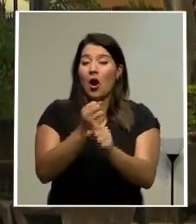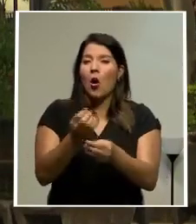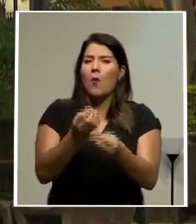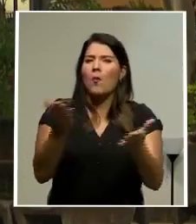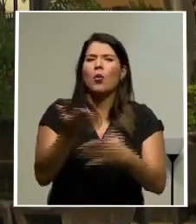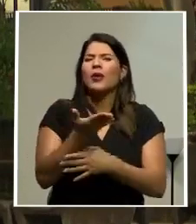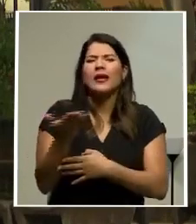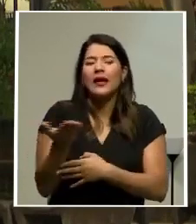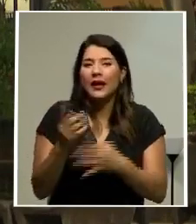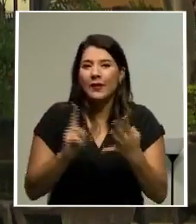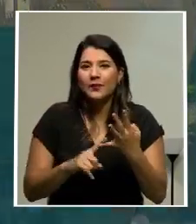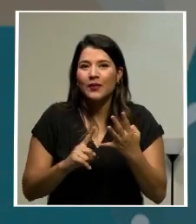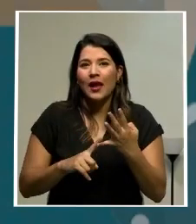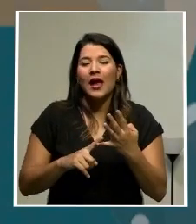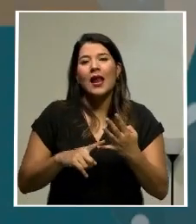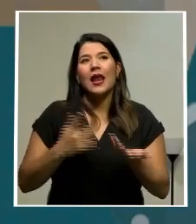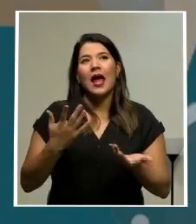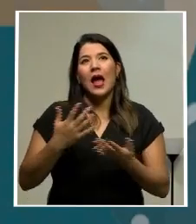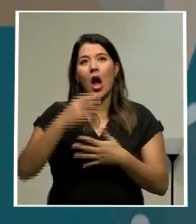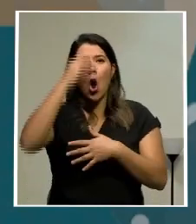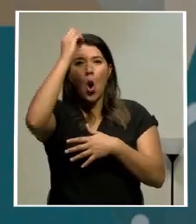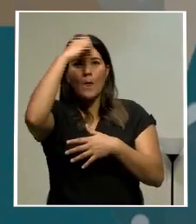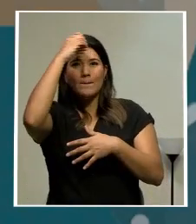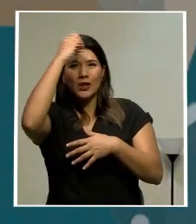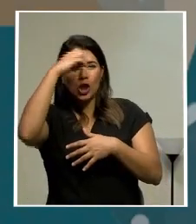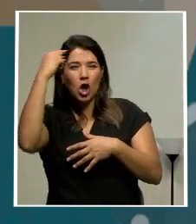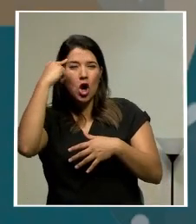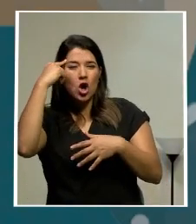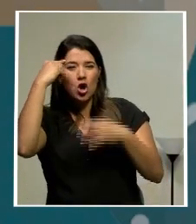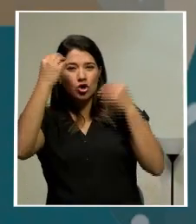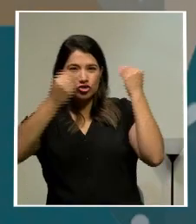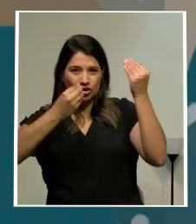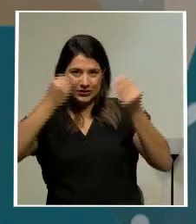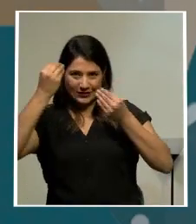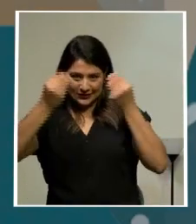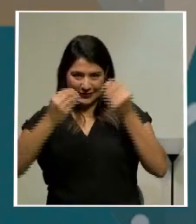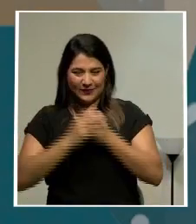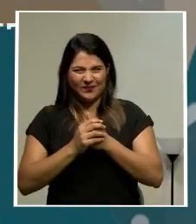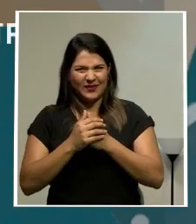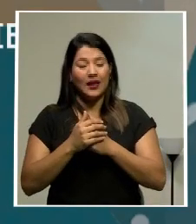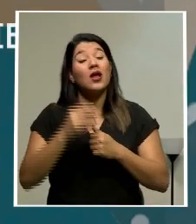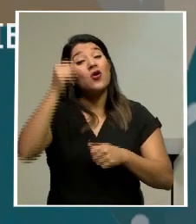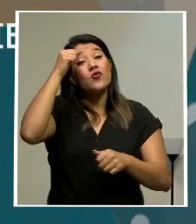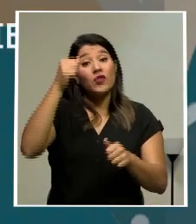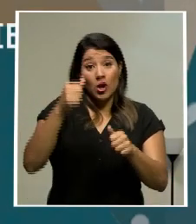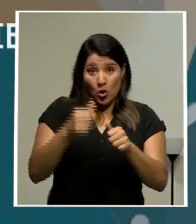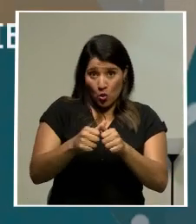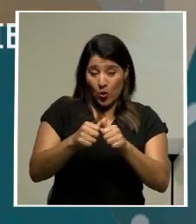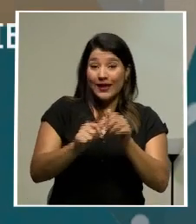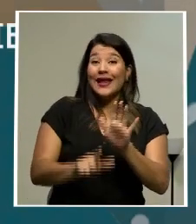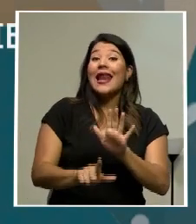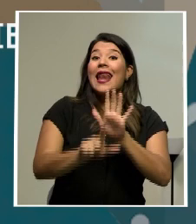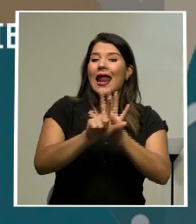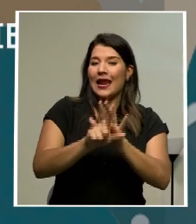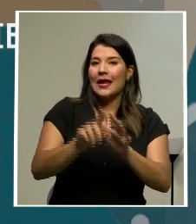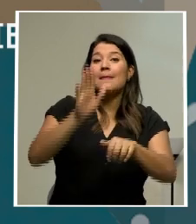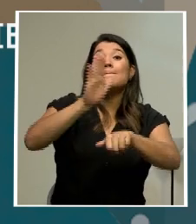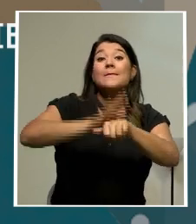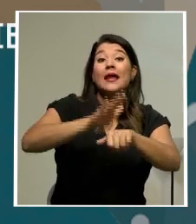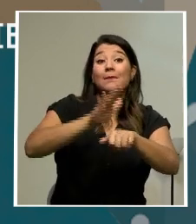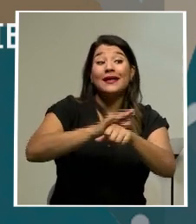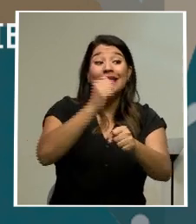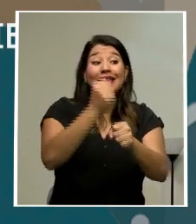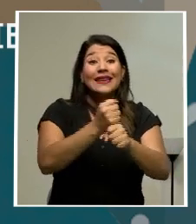de la objeción de conciencia. Recordemos que la normativa permite a los empleados del estado abstenerse de realizar